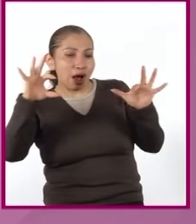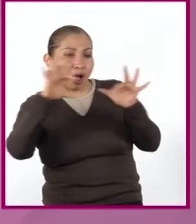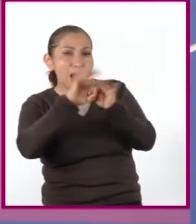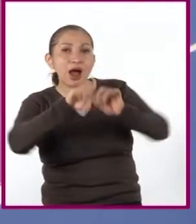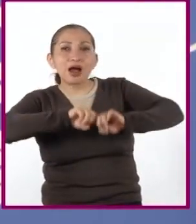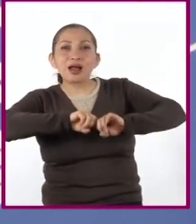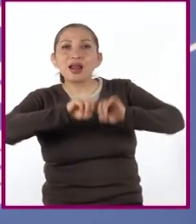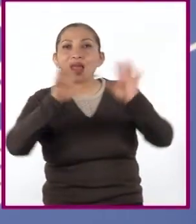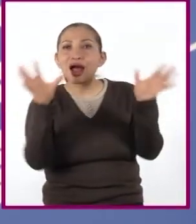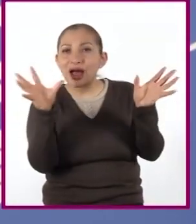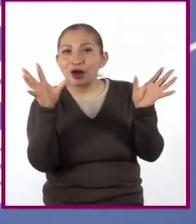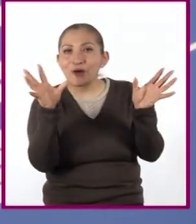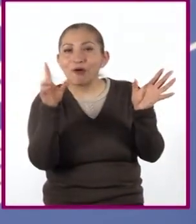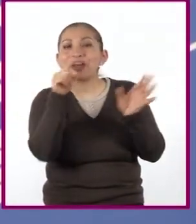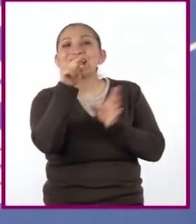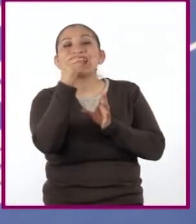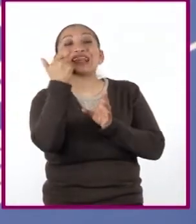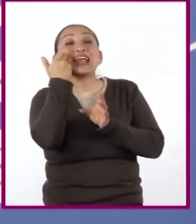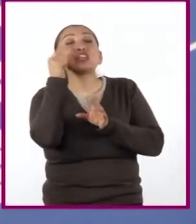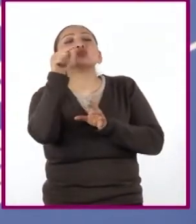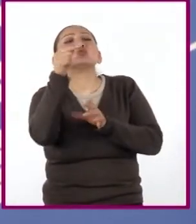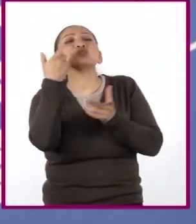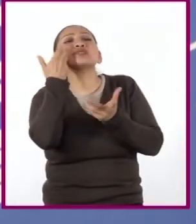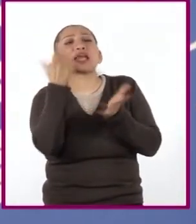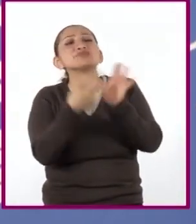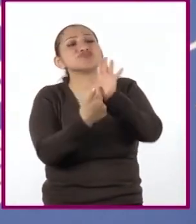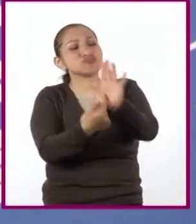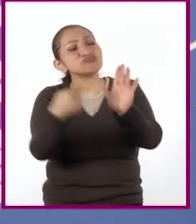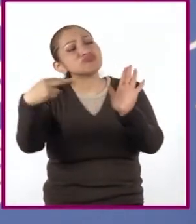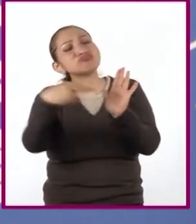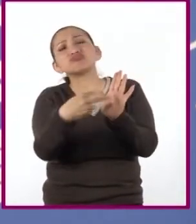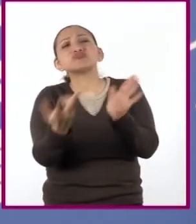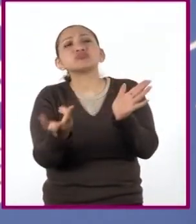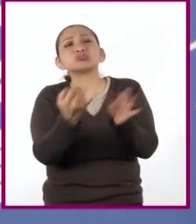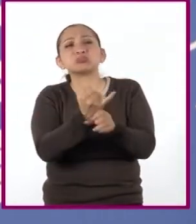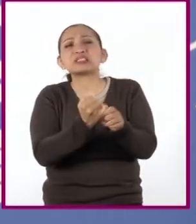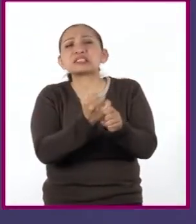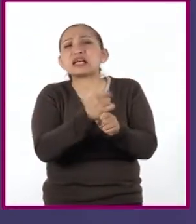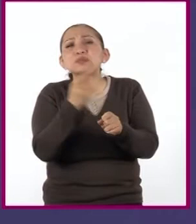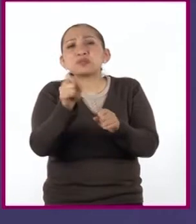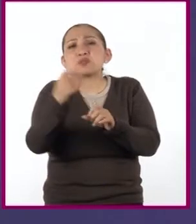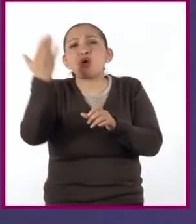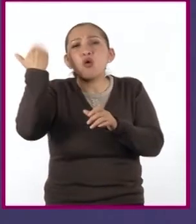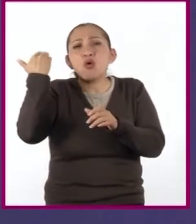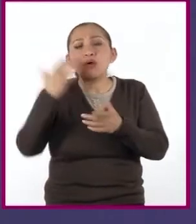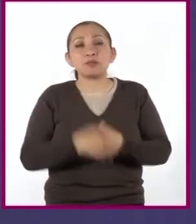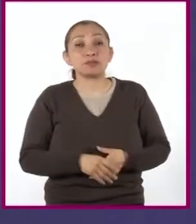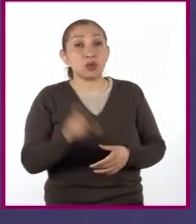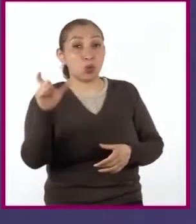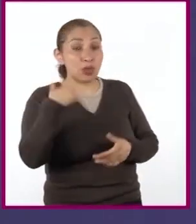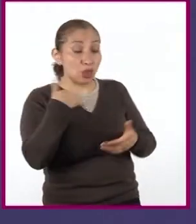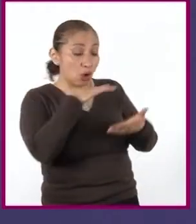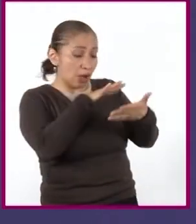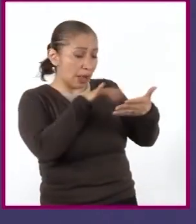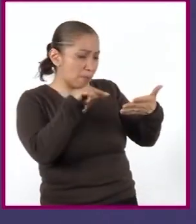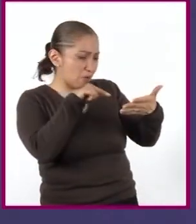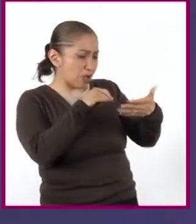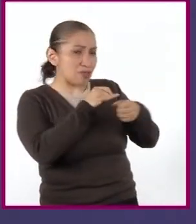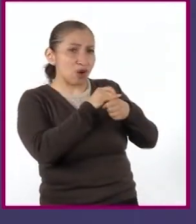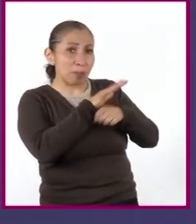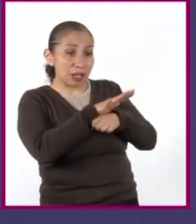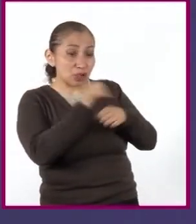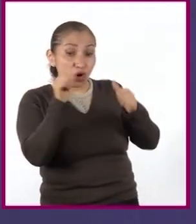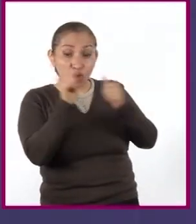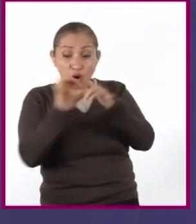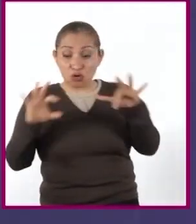y de acuerdo con la intención con la que presentamos la investigación. Cuando leemos y la información se